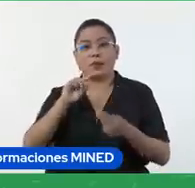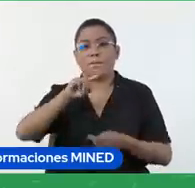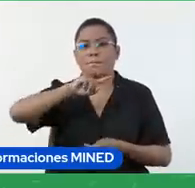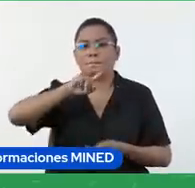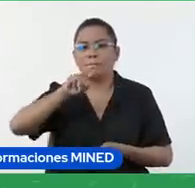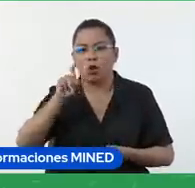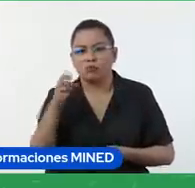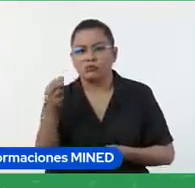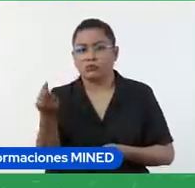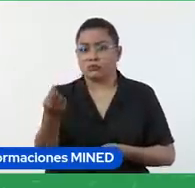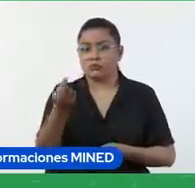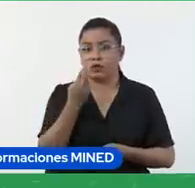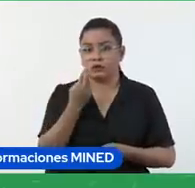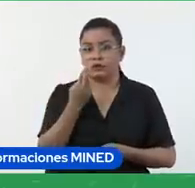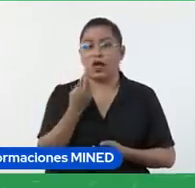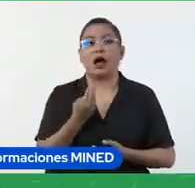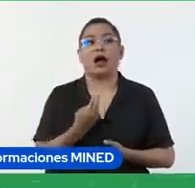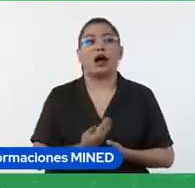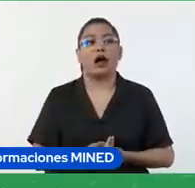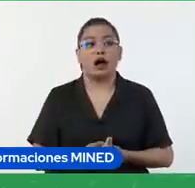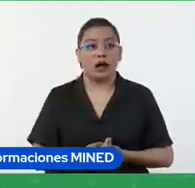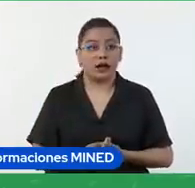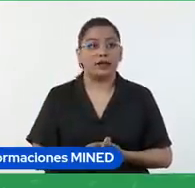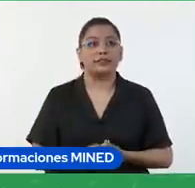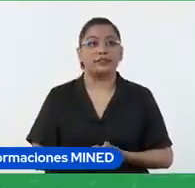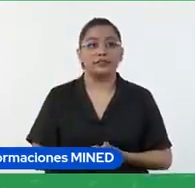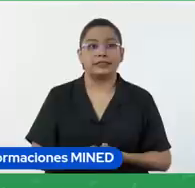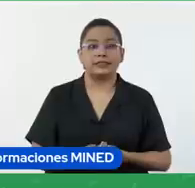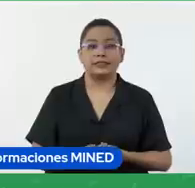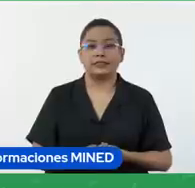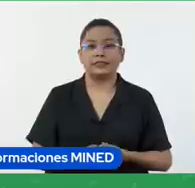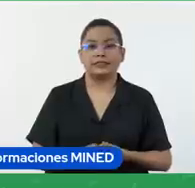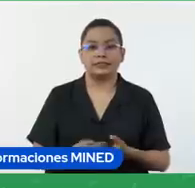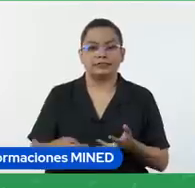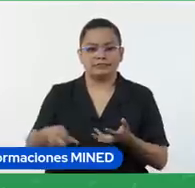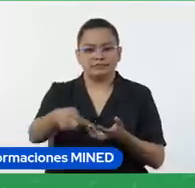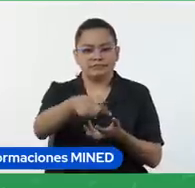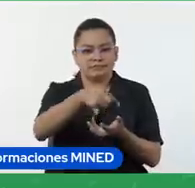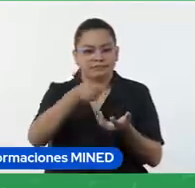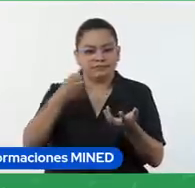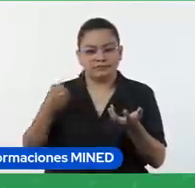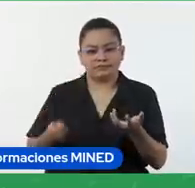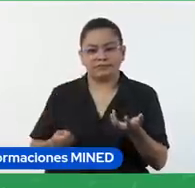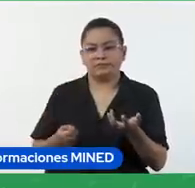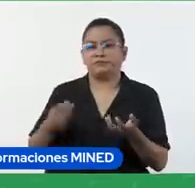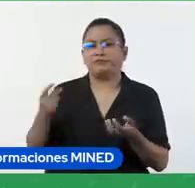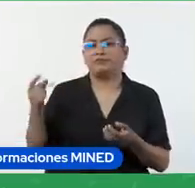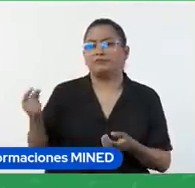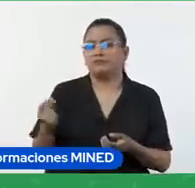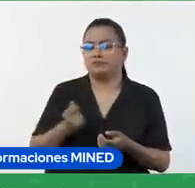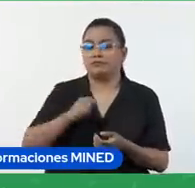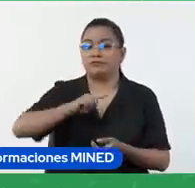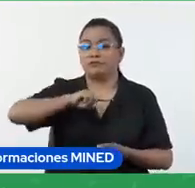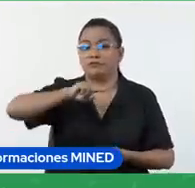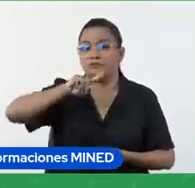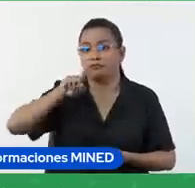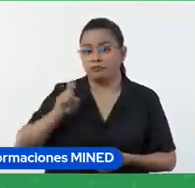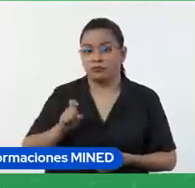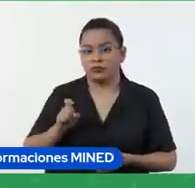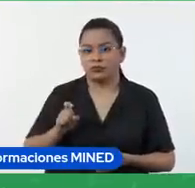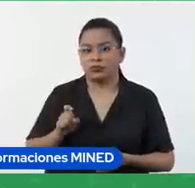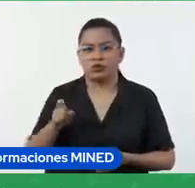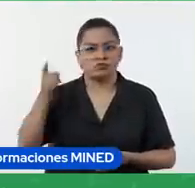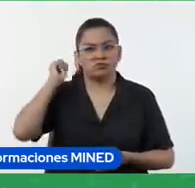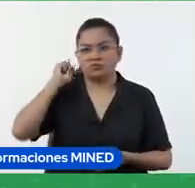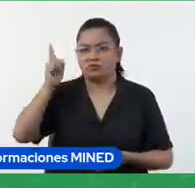y acá se ofrece a todos los usuarios una forma sencilla de hacer preguntas. Aquí no es el docente